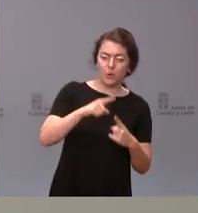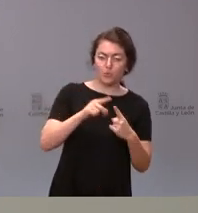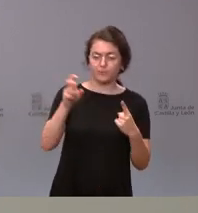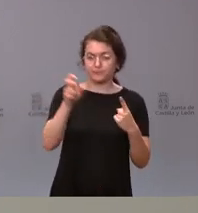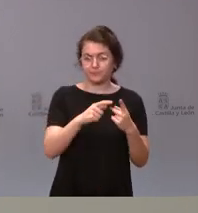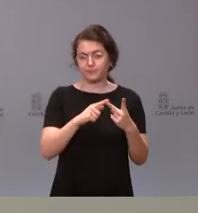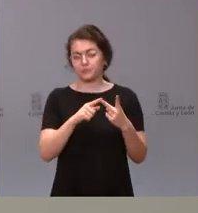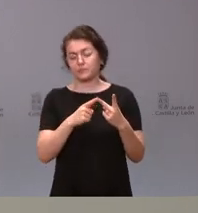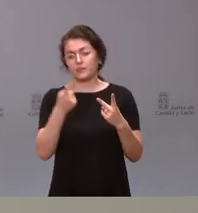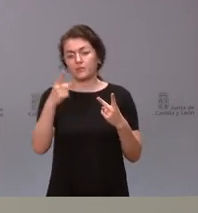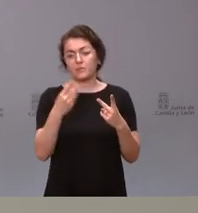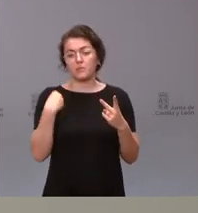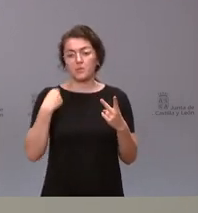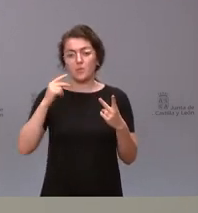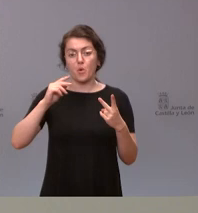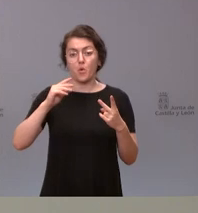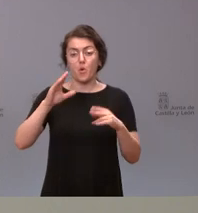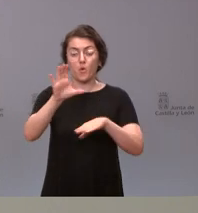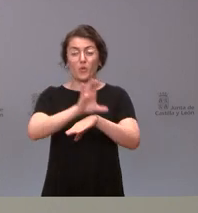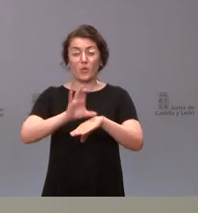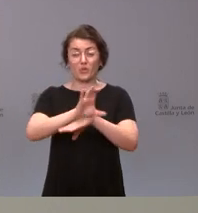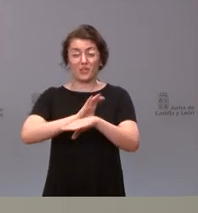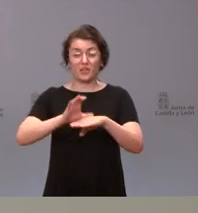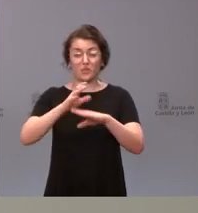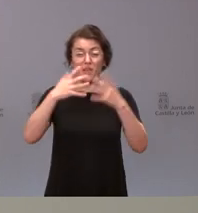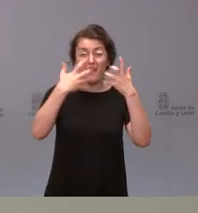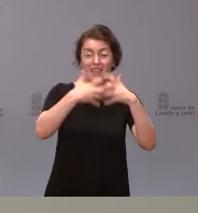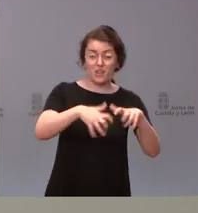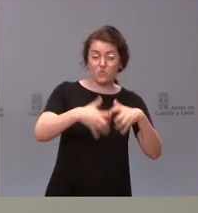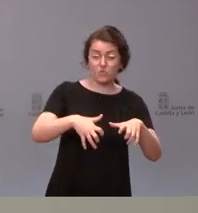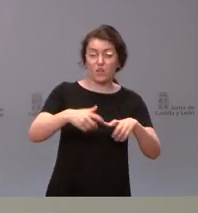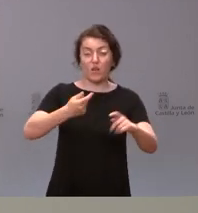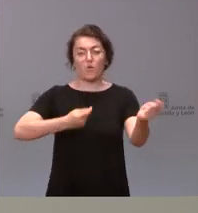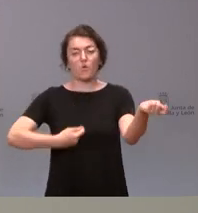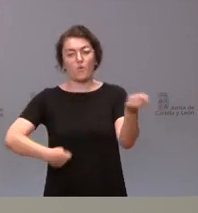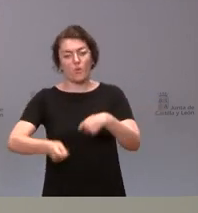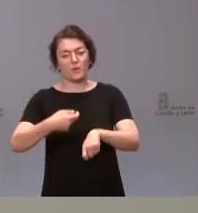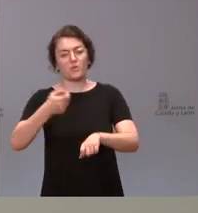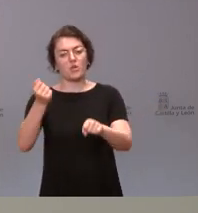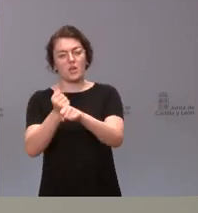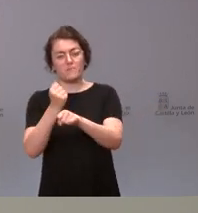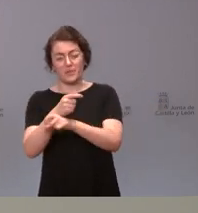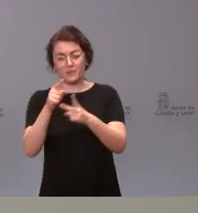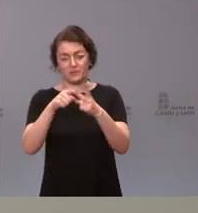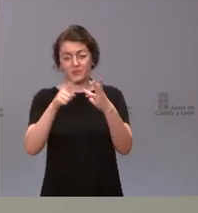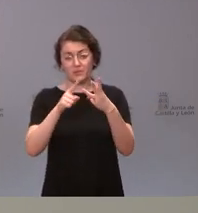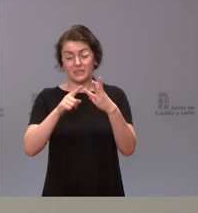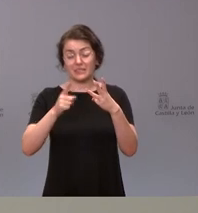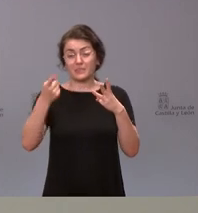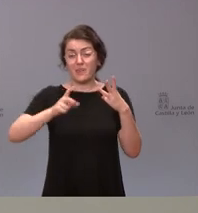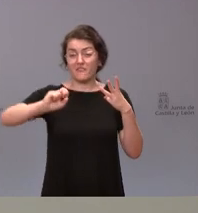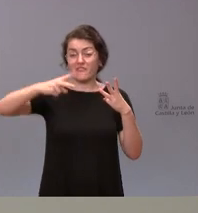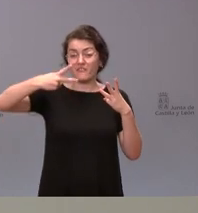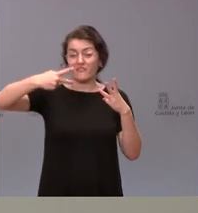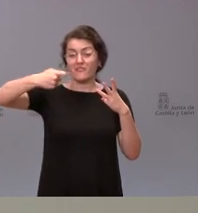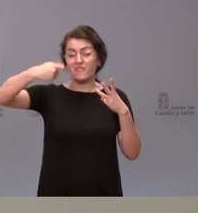diálogo social el consejero de industria comercio y empleo y el vice consejero